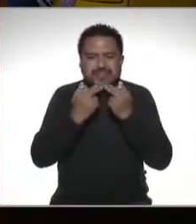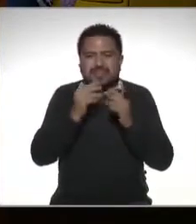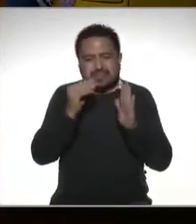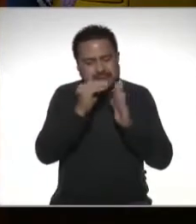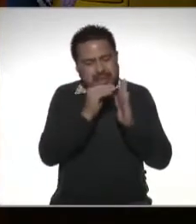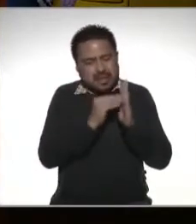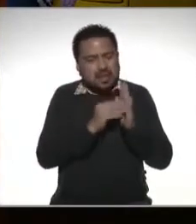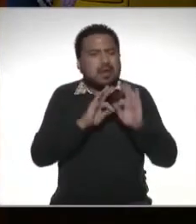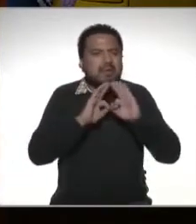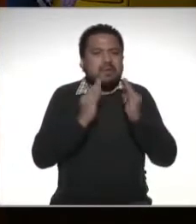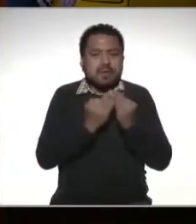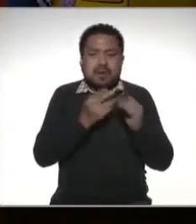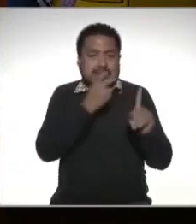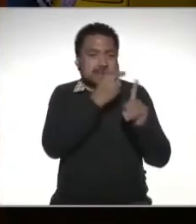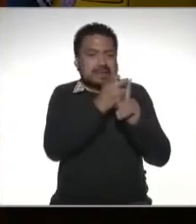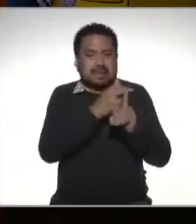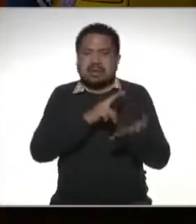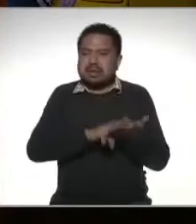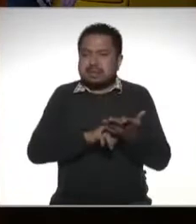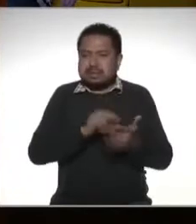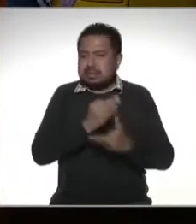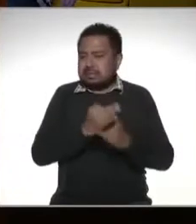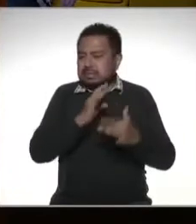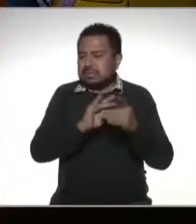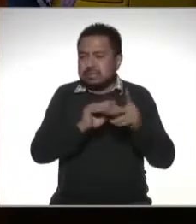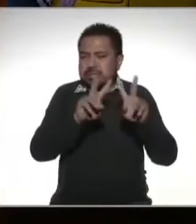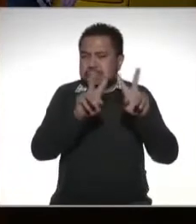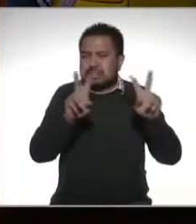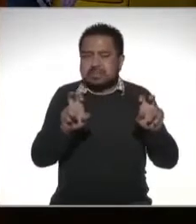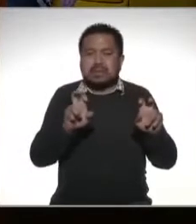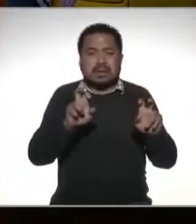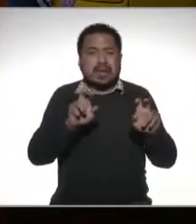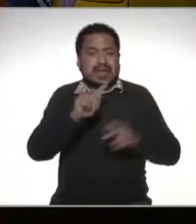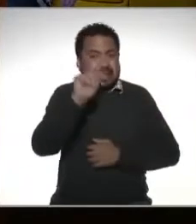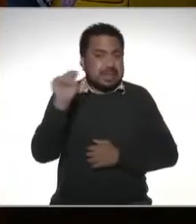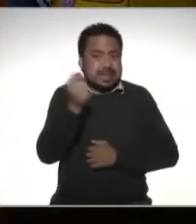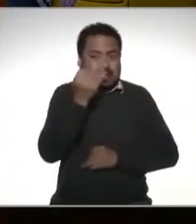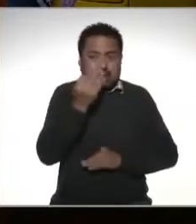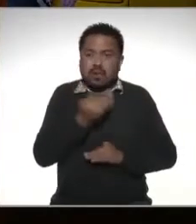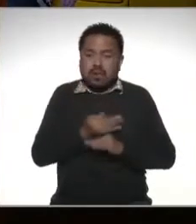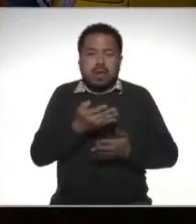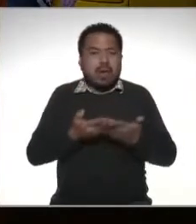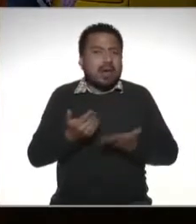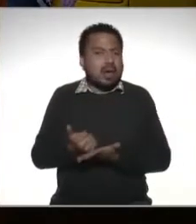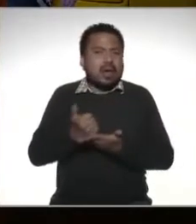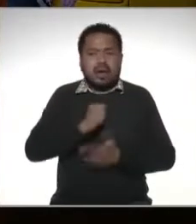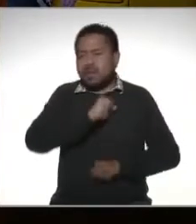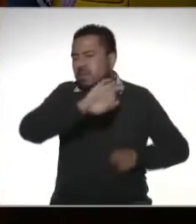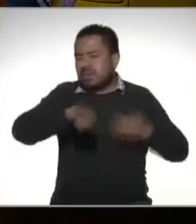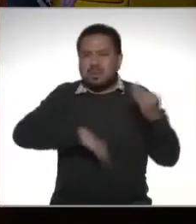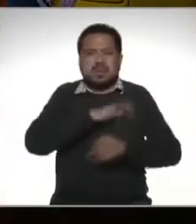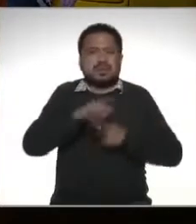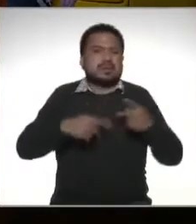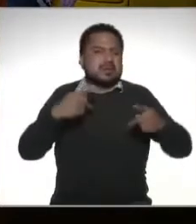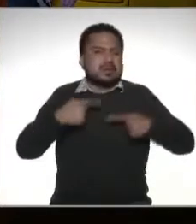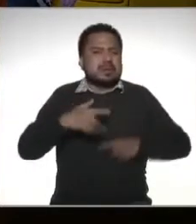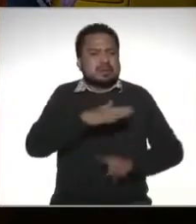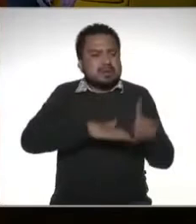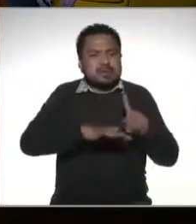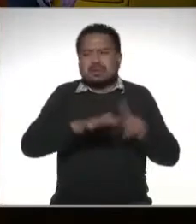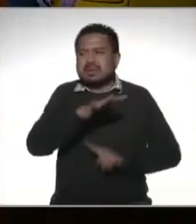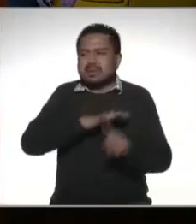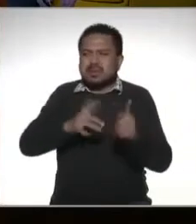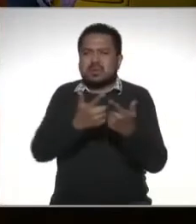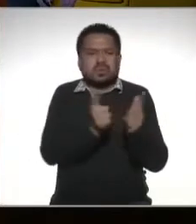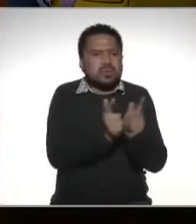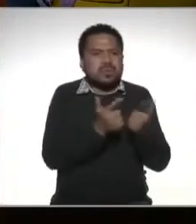llenado del formato y que aquí vale la pena un paréntesis la herramienta tecnológica nos ha ayudado a todos nos ha ayudado en todos los ambientes en todos los